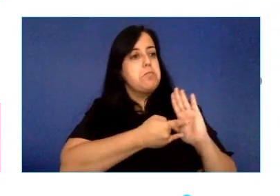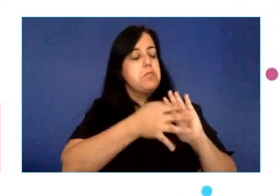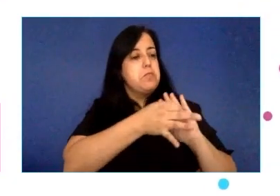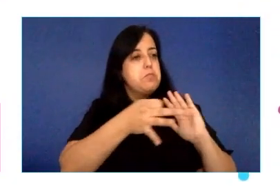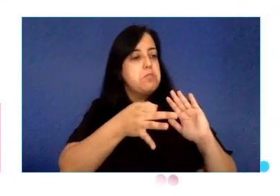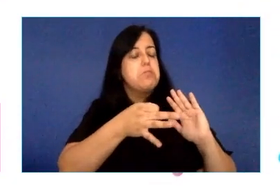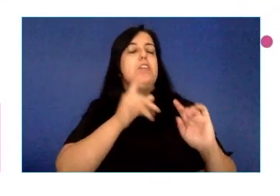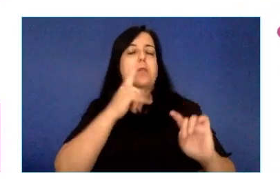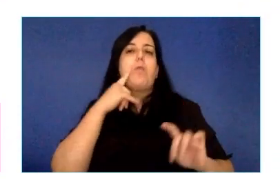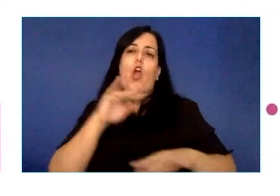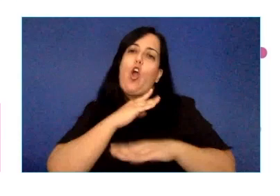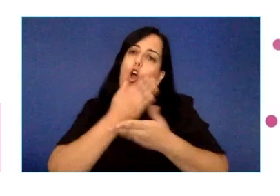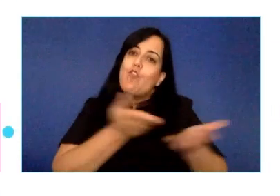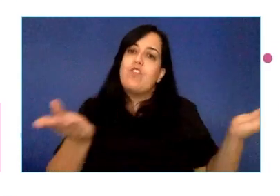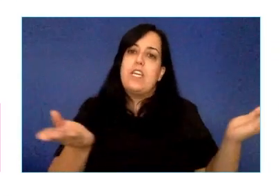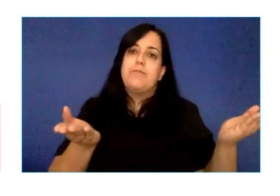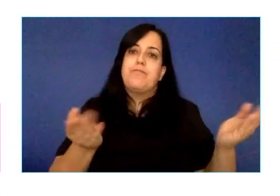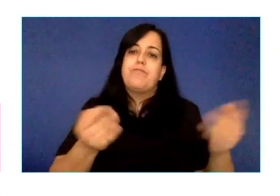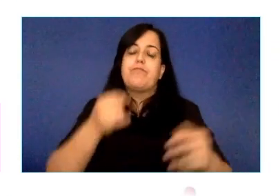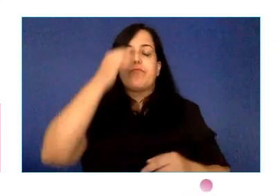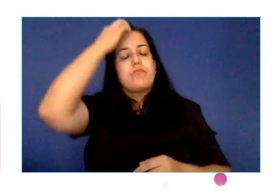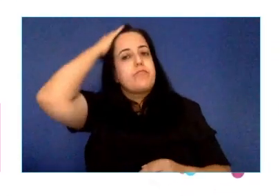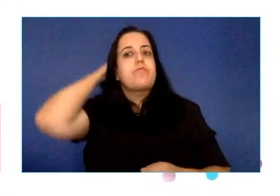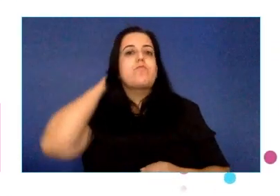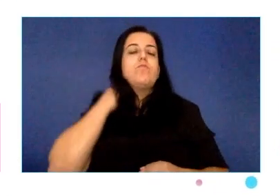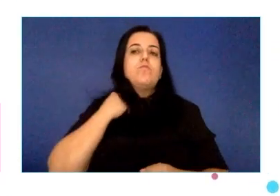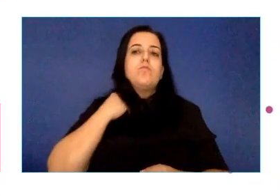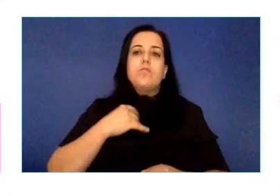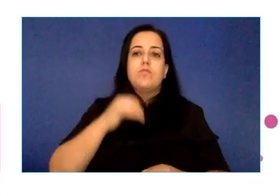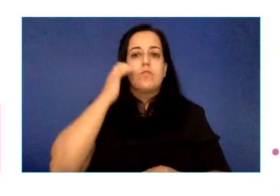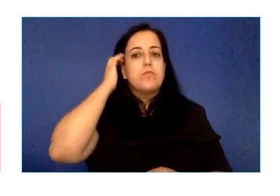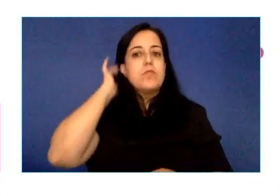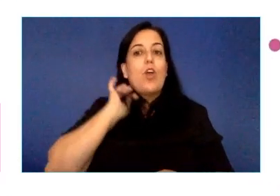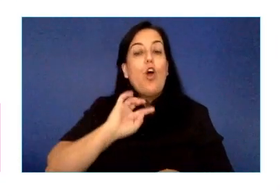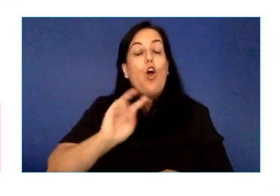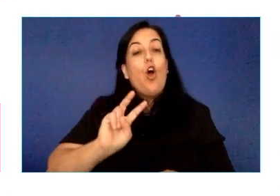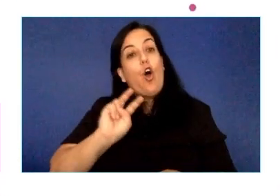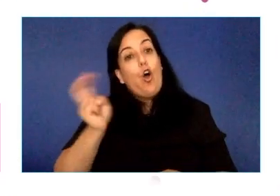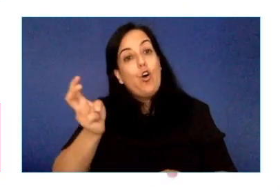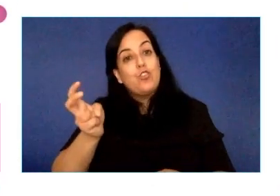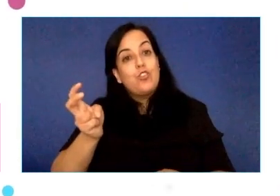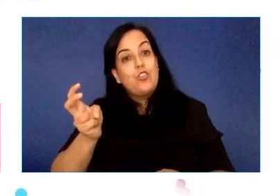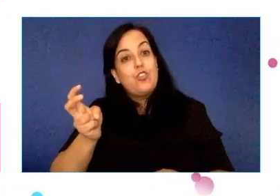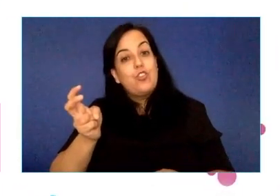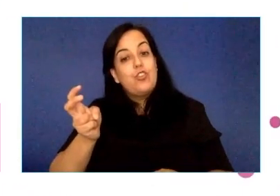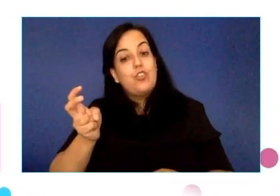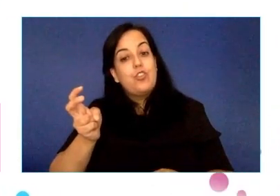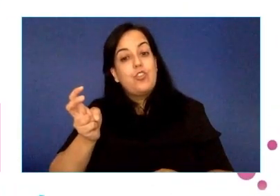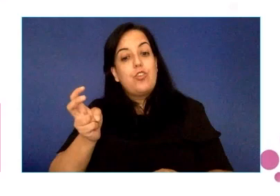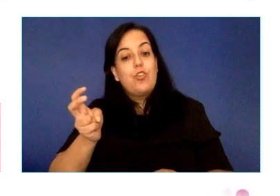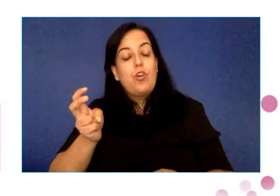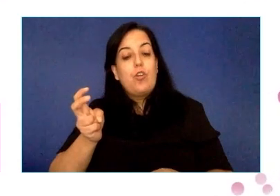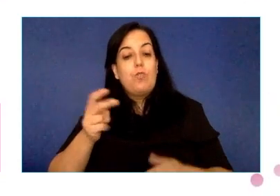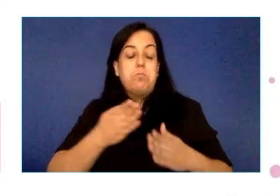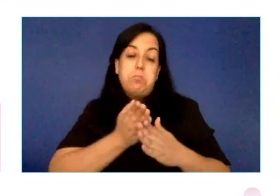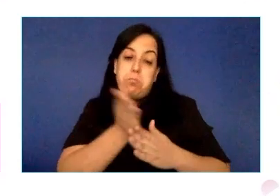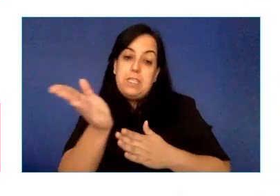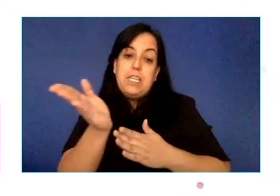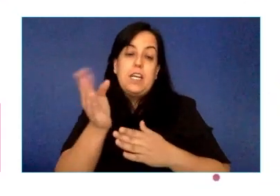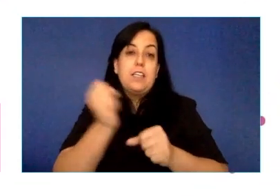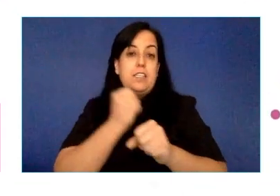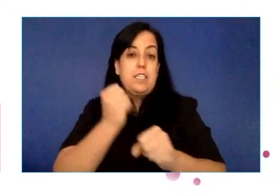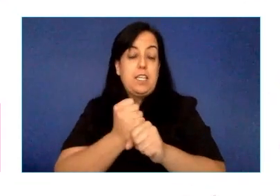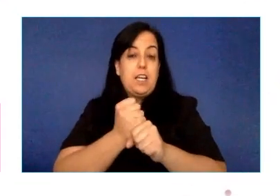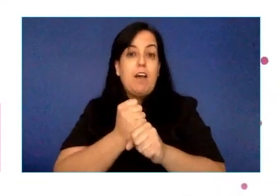y el otro pilar en el que en el que la fundación trabaja si podéis pasar a la siguiente